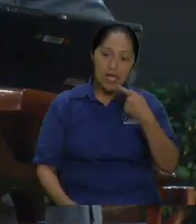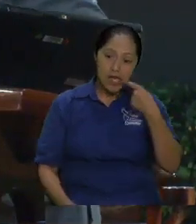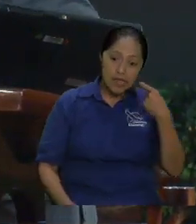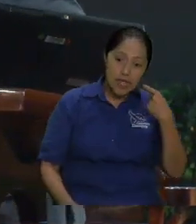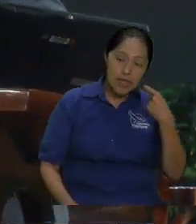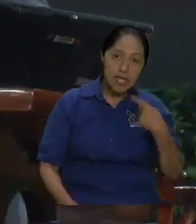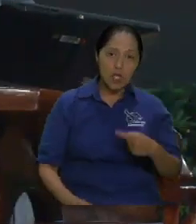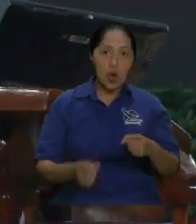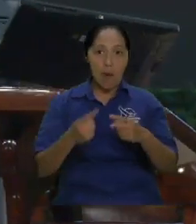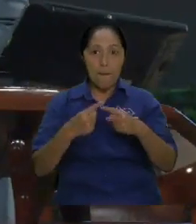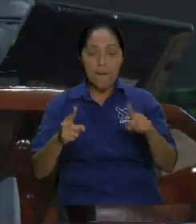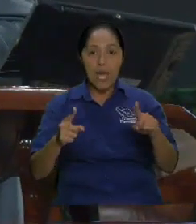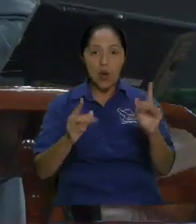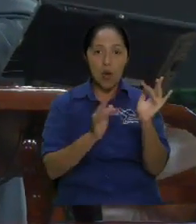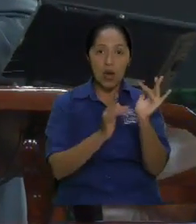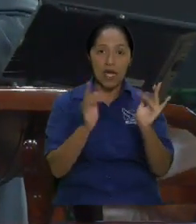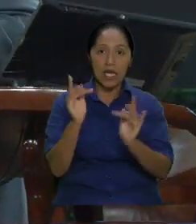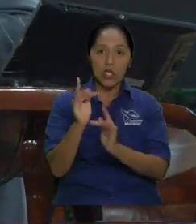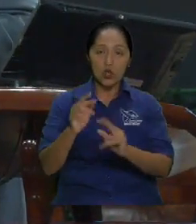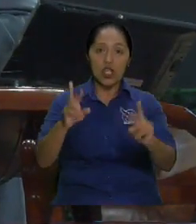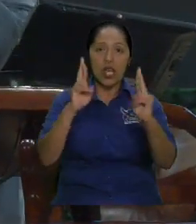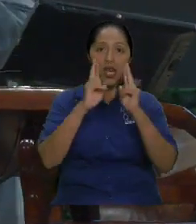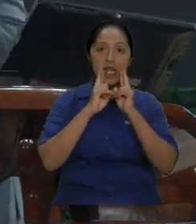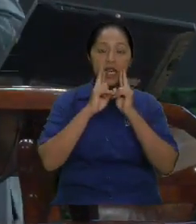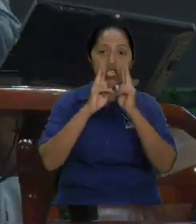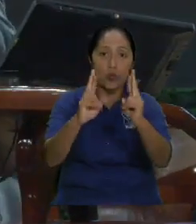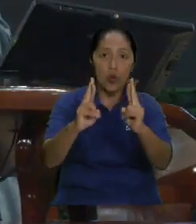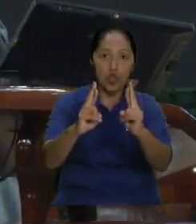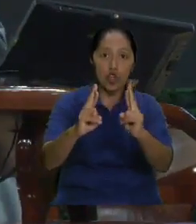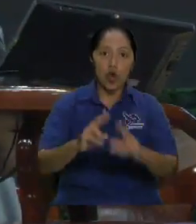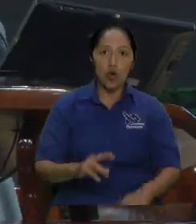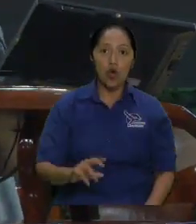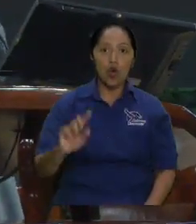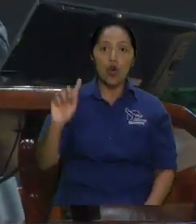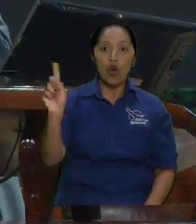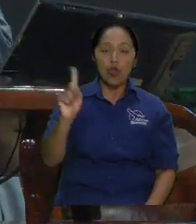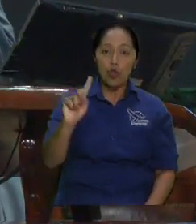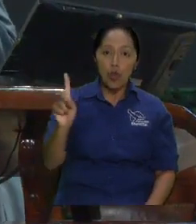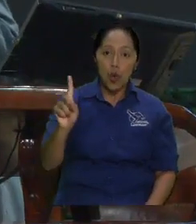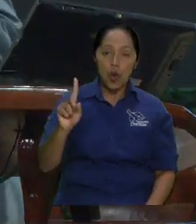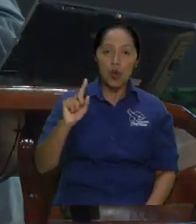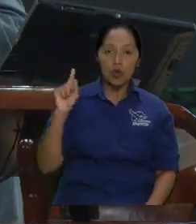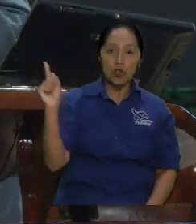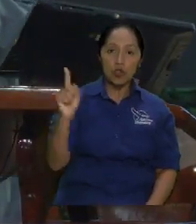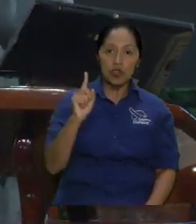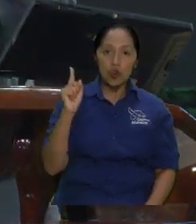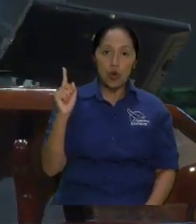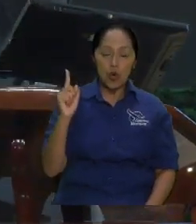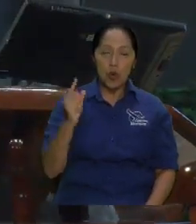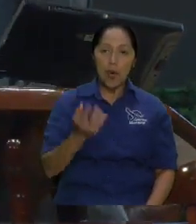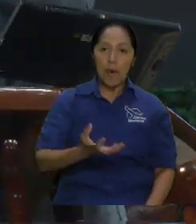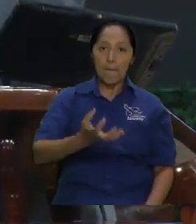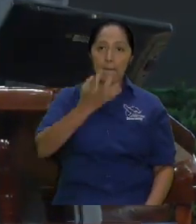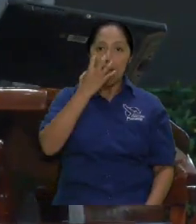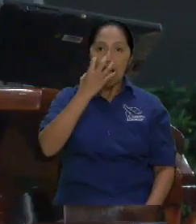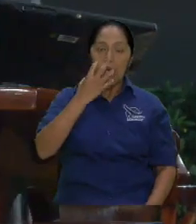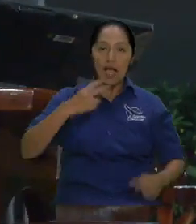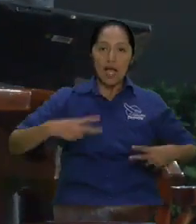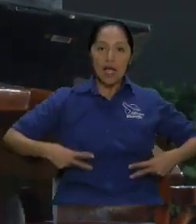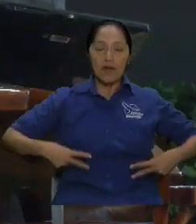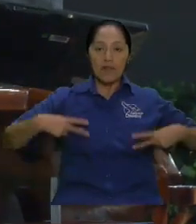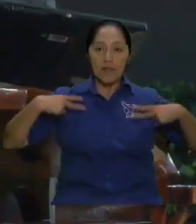Pero hay algo más profundo y esa es la buena comida. Porque para el cuerpo,